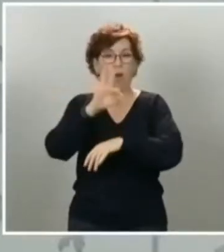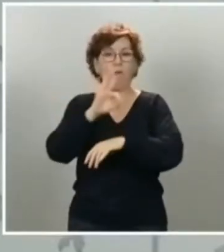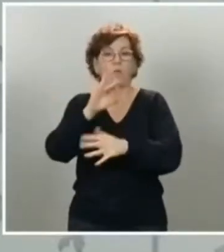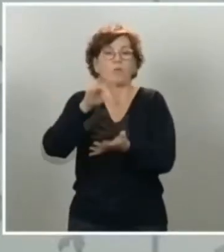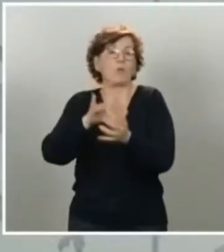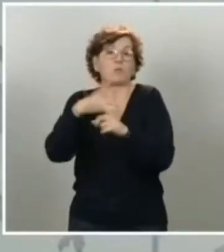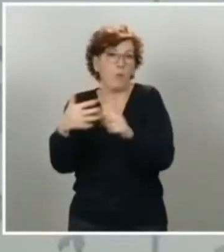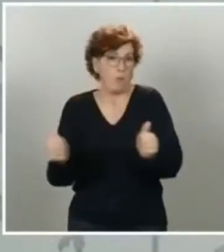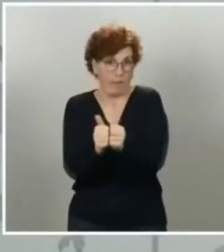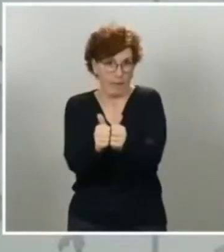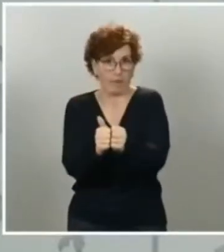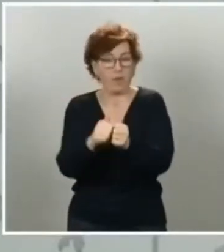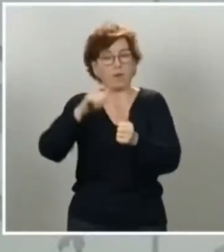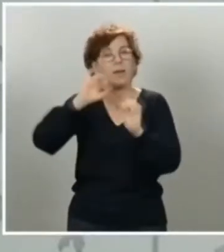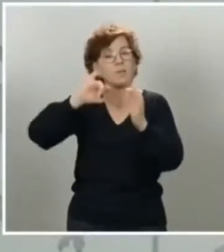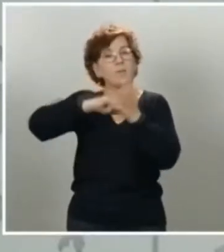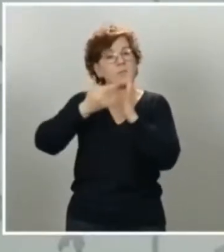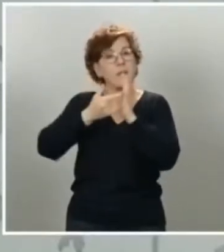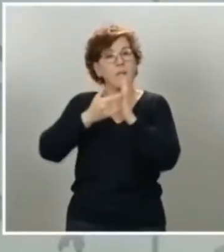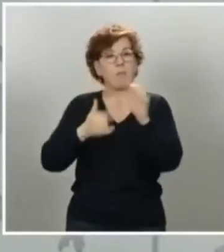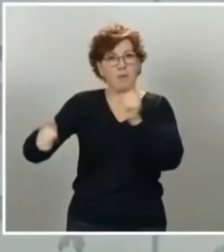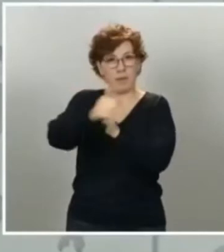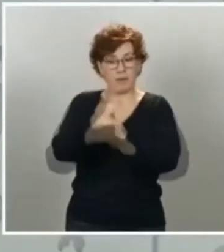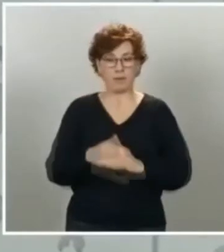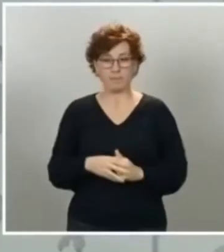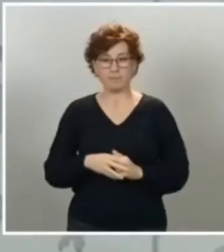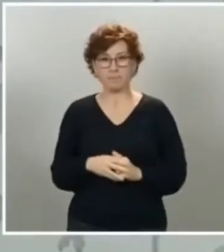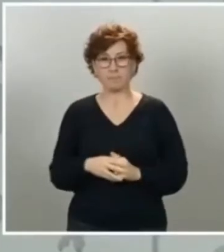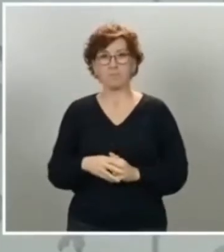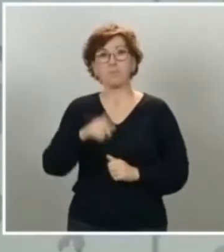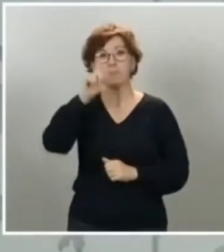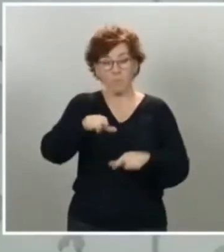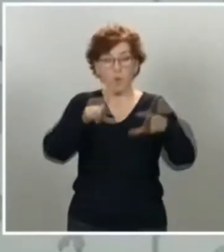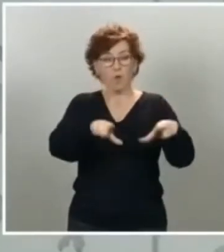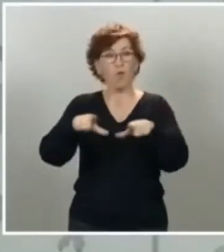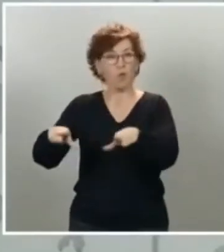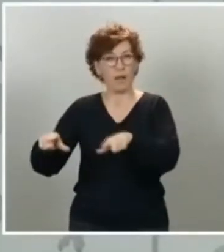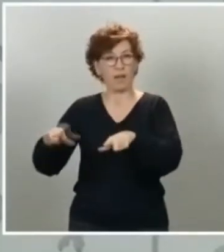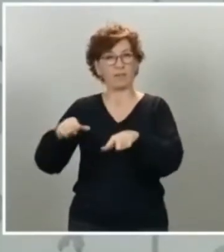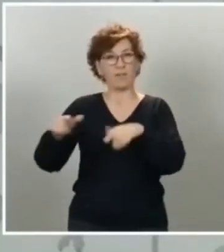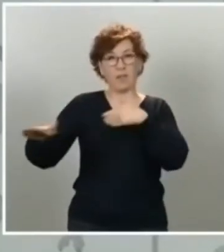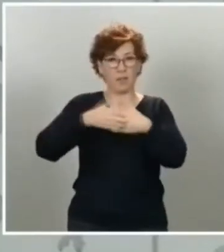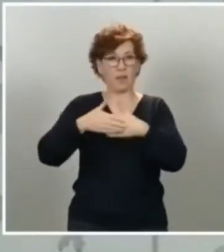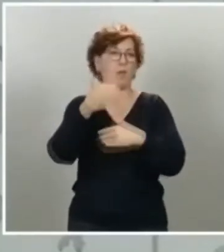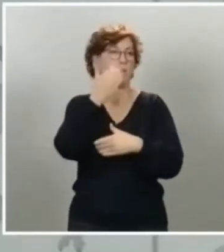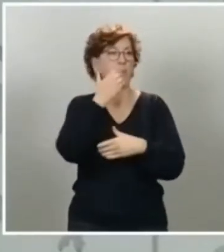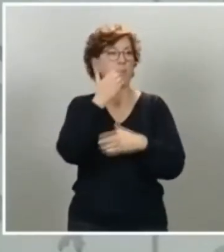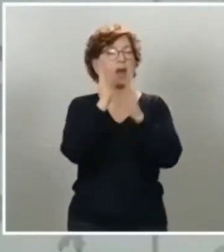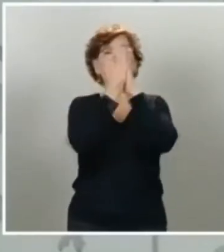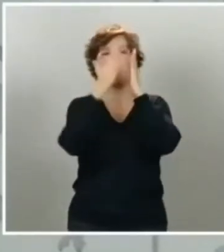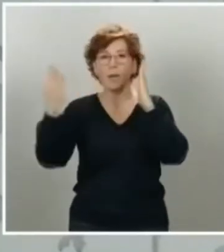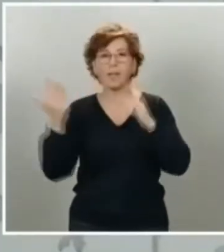Y por su parte, los comercios y locales de servicios que permanecían cerrados, como por ejemplo las librerías, las ferreterías, las